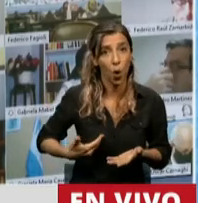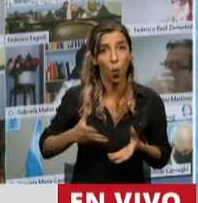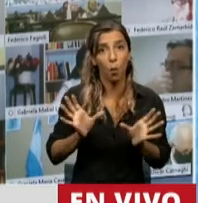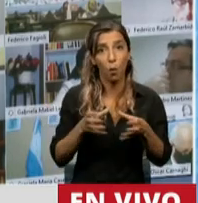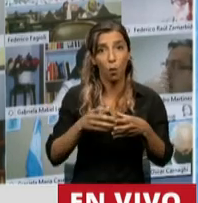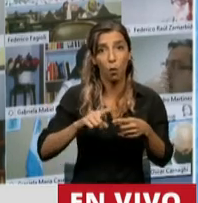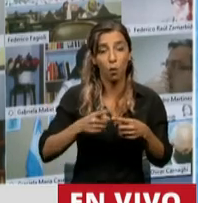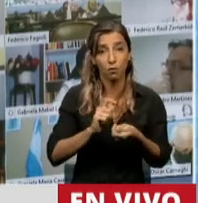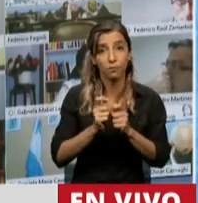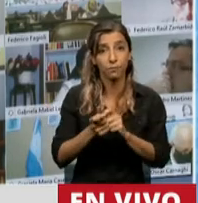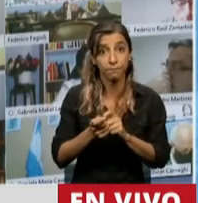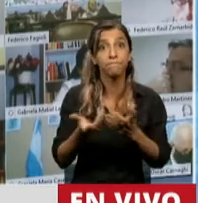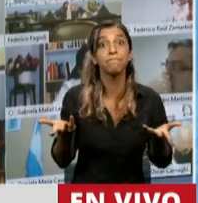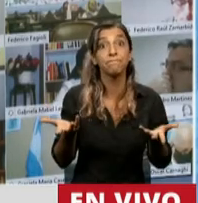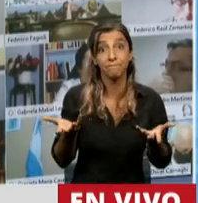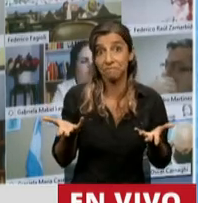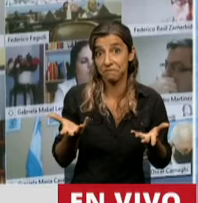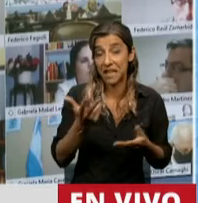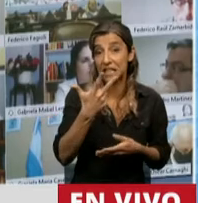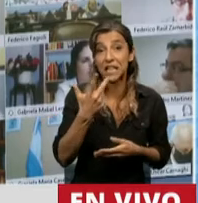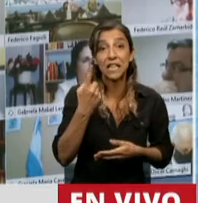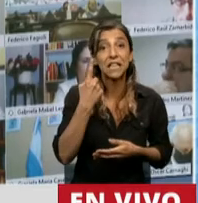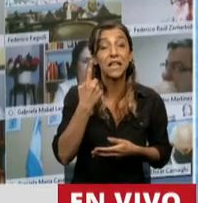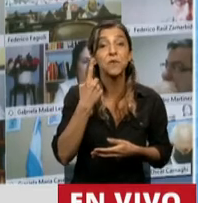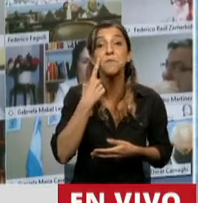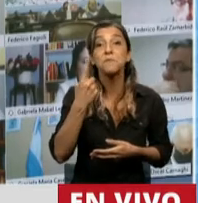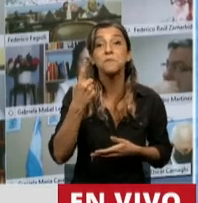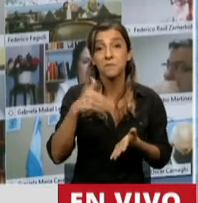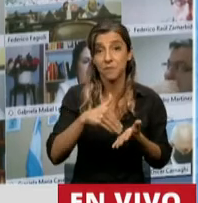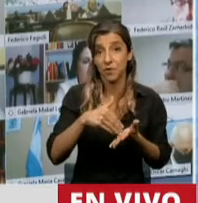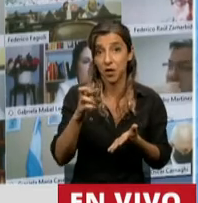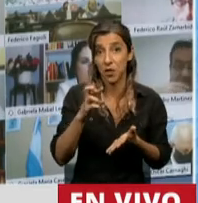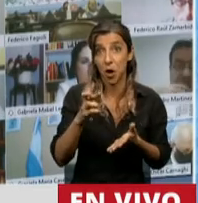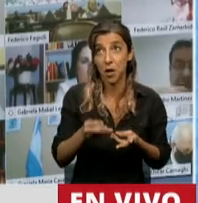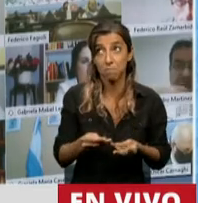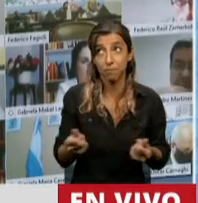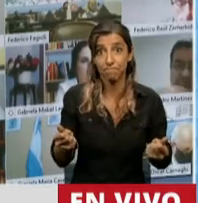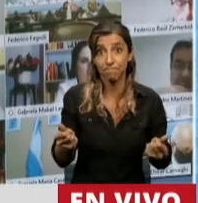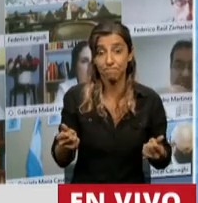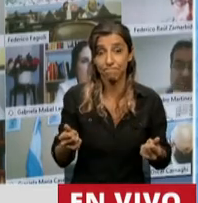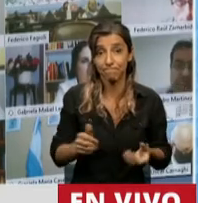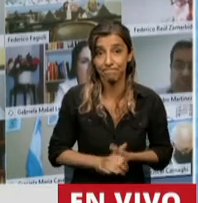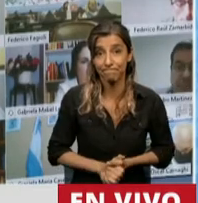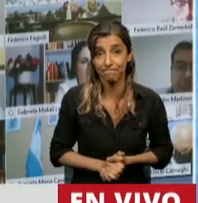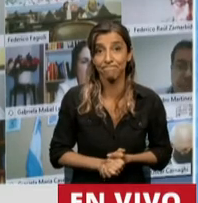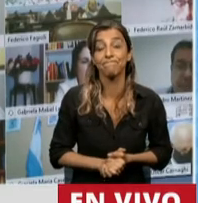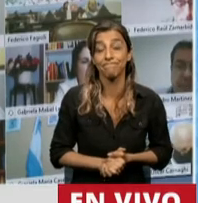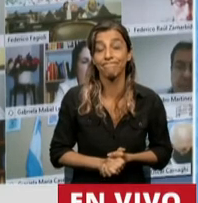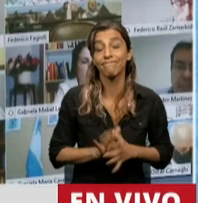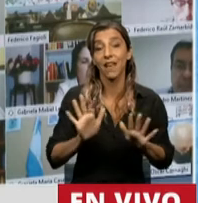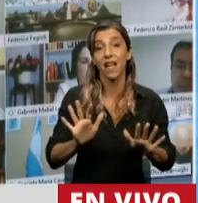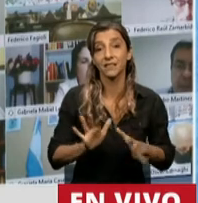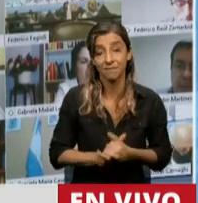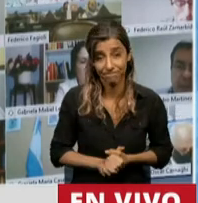fumaron 31.000 millones de dólares. Es así, señor presidente. La plaga